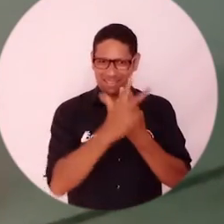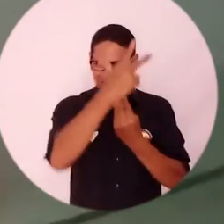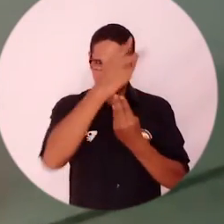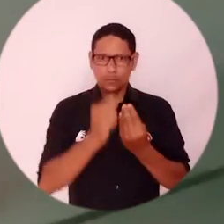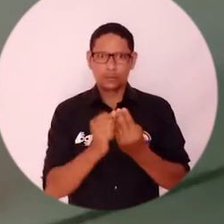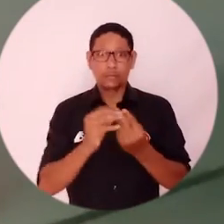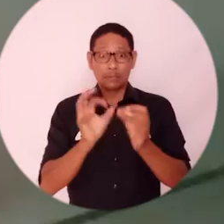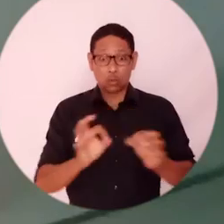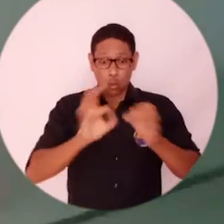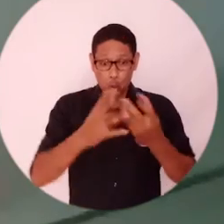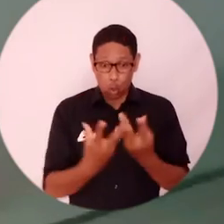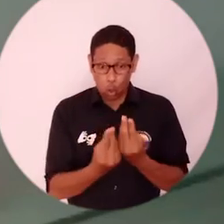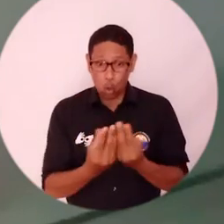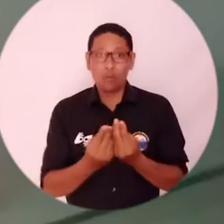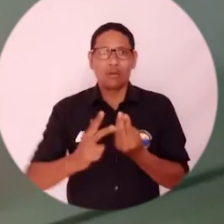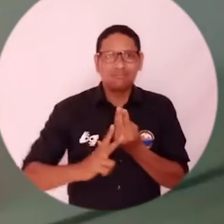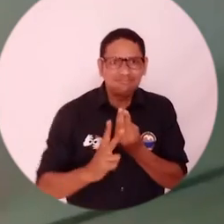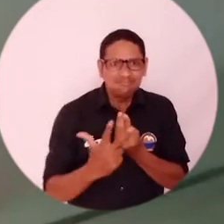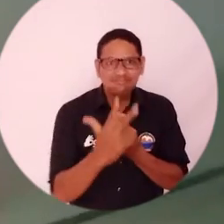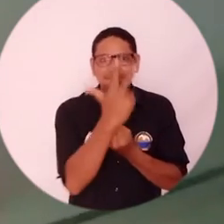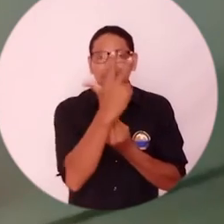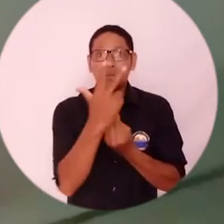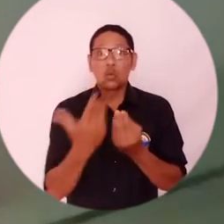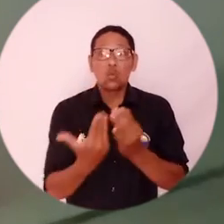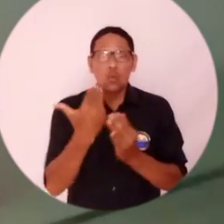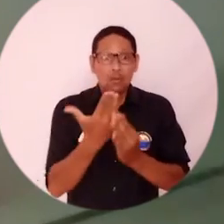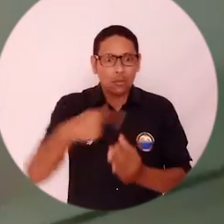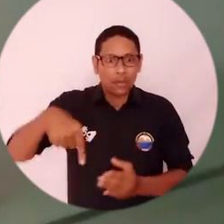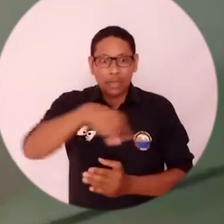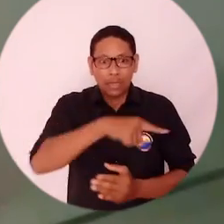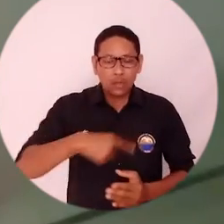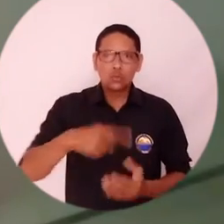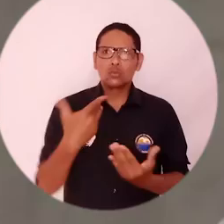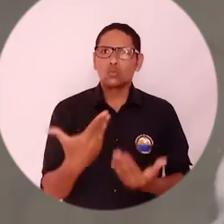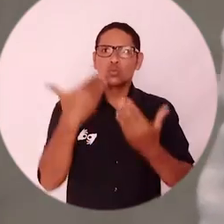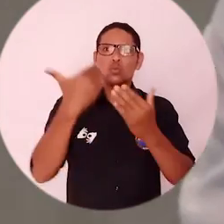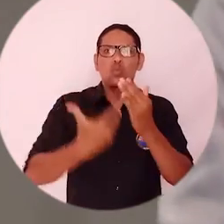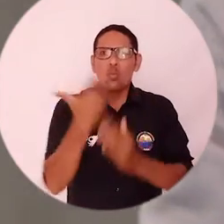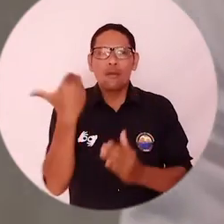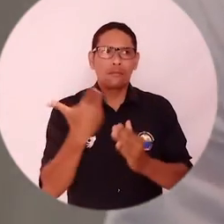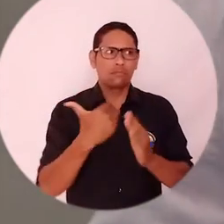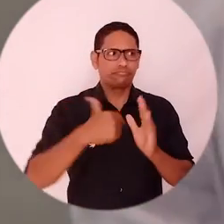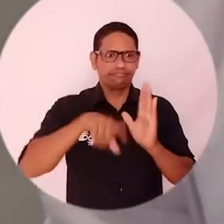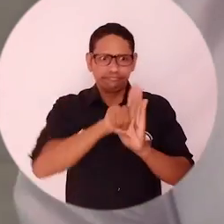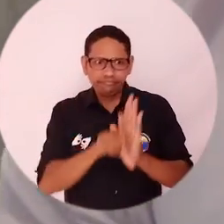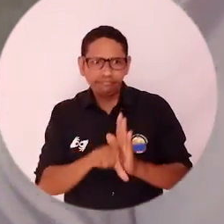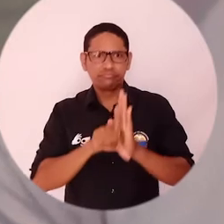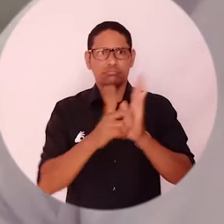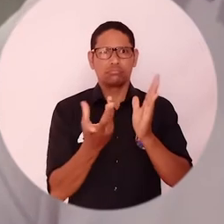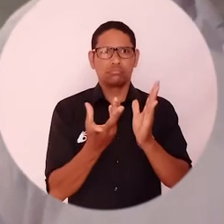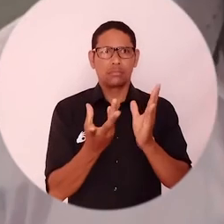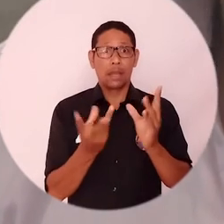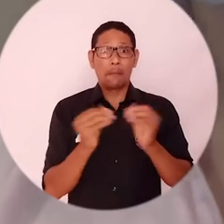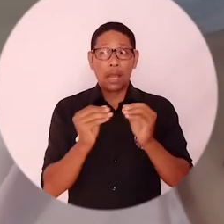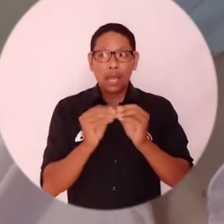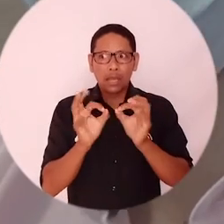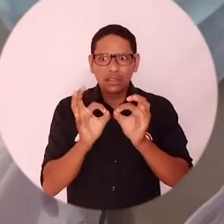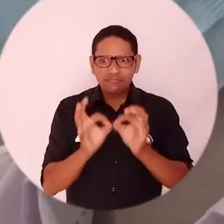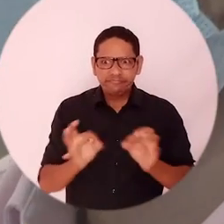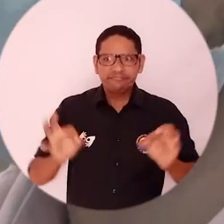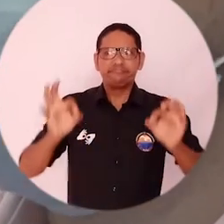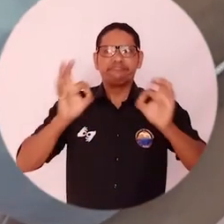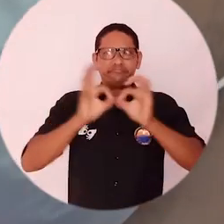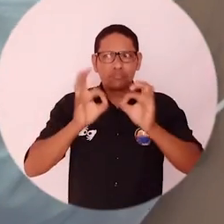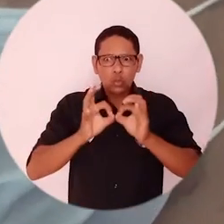parlamentarios que van a tener la oportunidad de formular nuevas leyes y todo lo que enmarca como tal